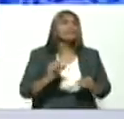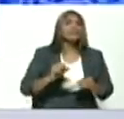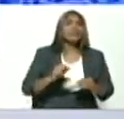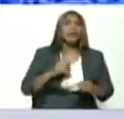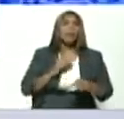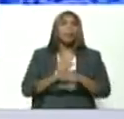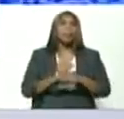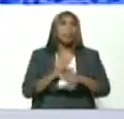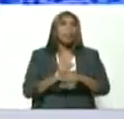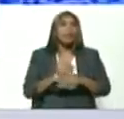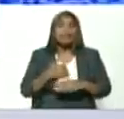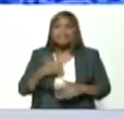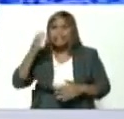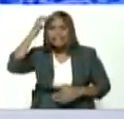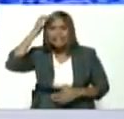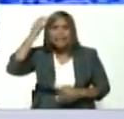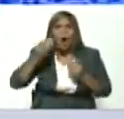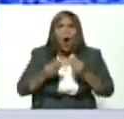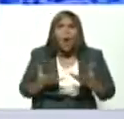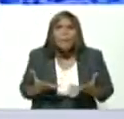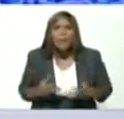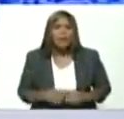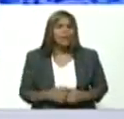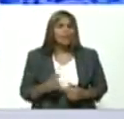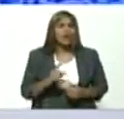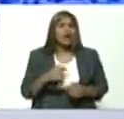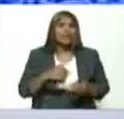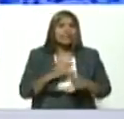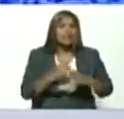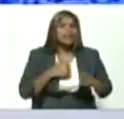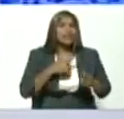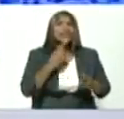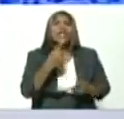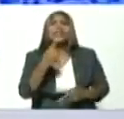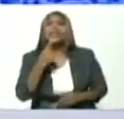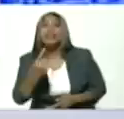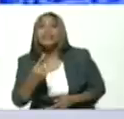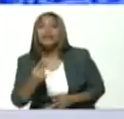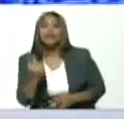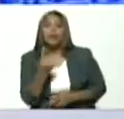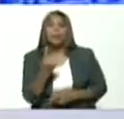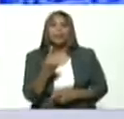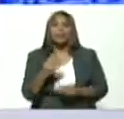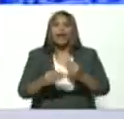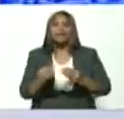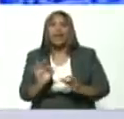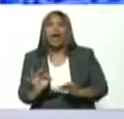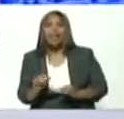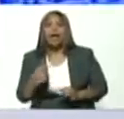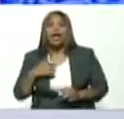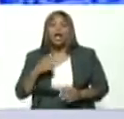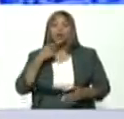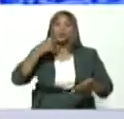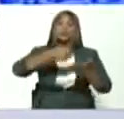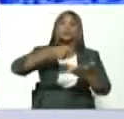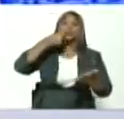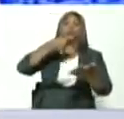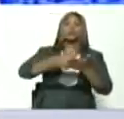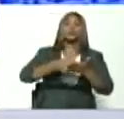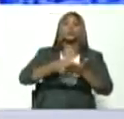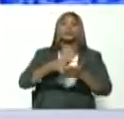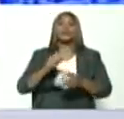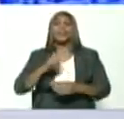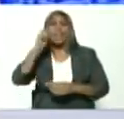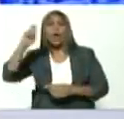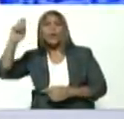y se ahogan en el teoricismo y bueno son los mejores teóricos citan de memoria a Marx a Lenin